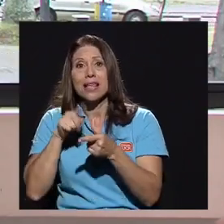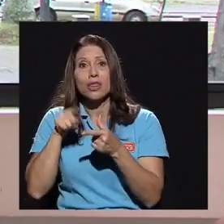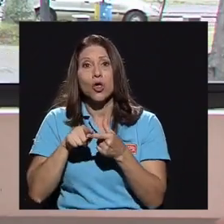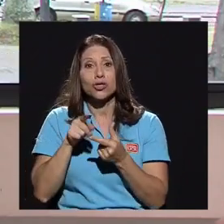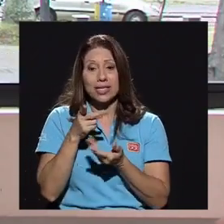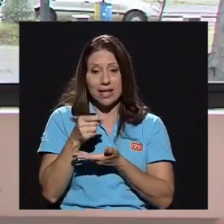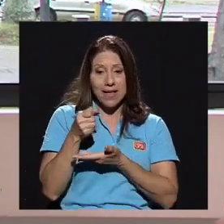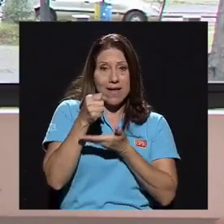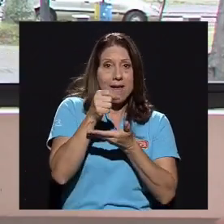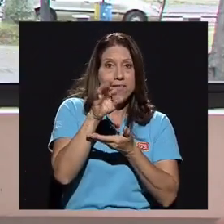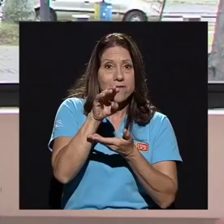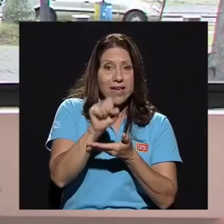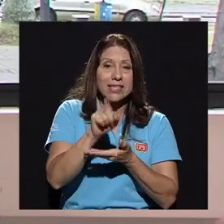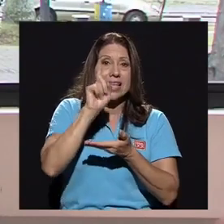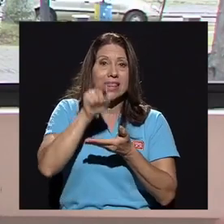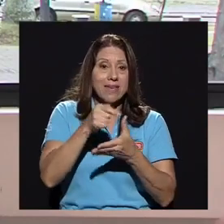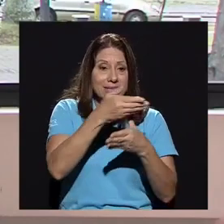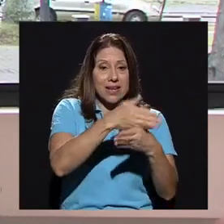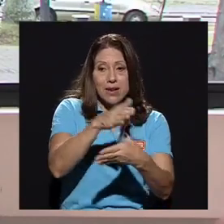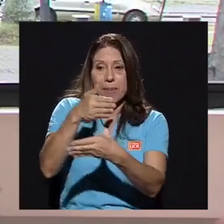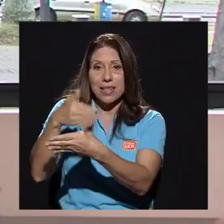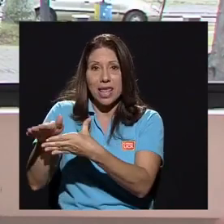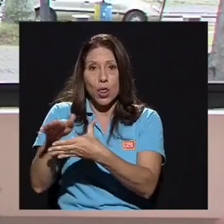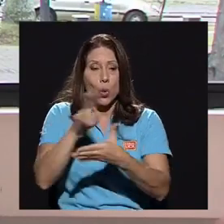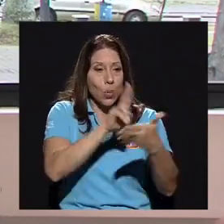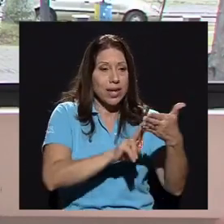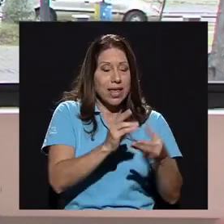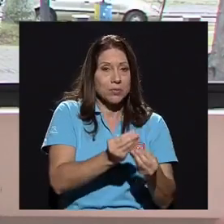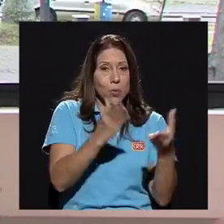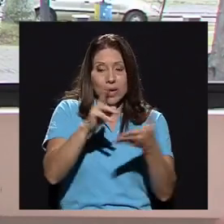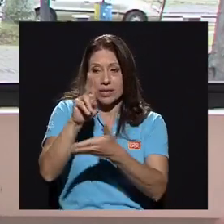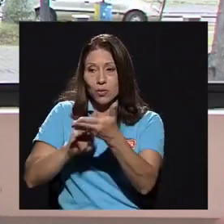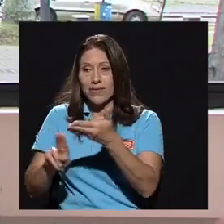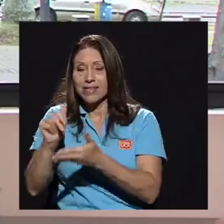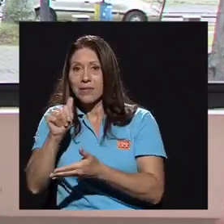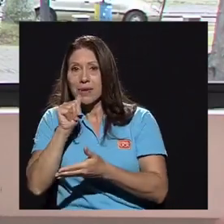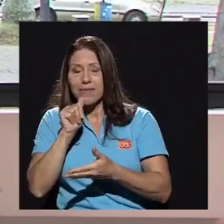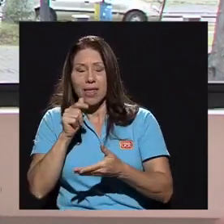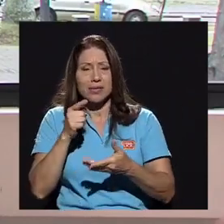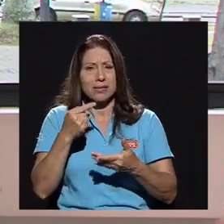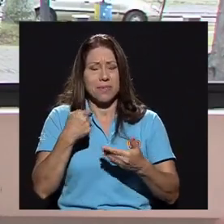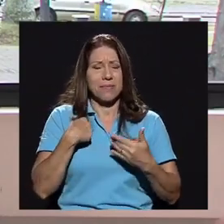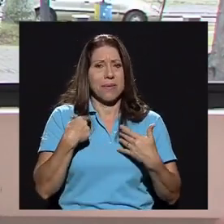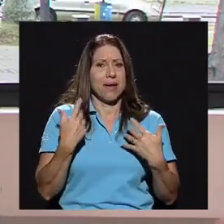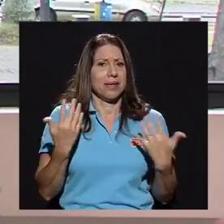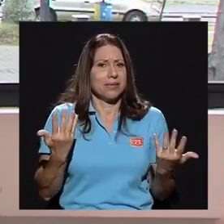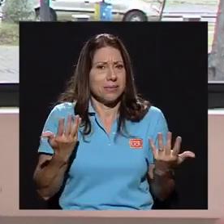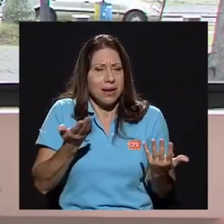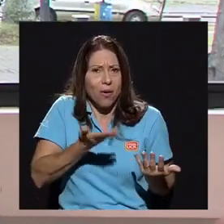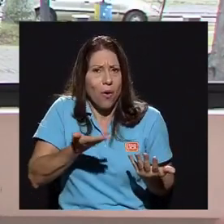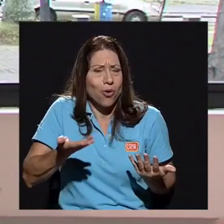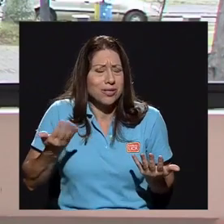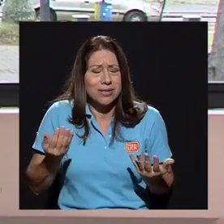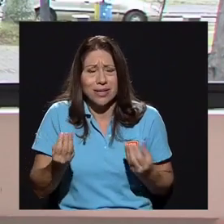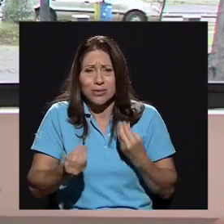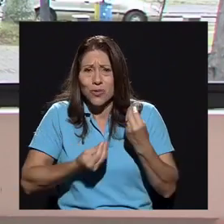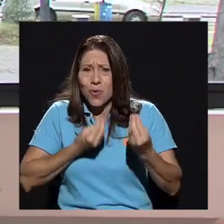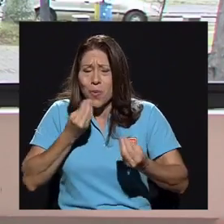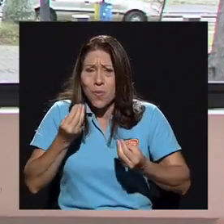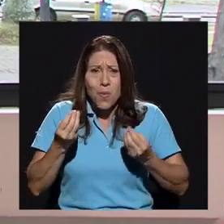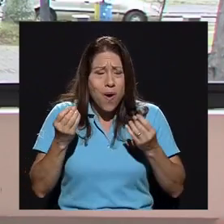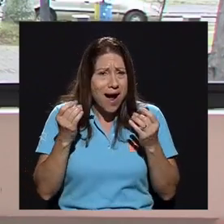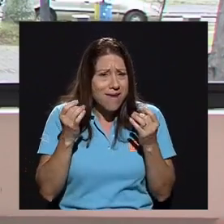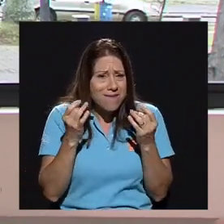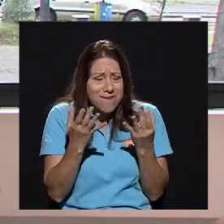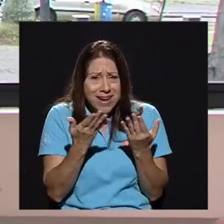entre las universidades públicas y las universidades privadas, a mí me parece, o sea, cosas que son como aberrantes,